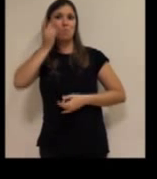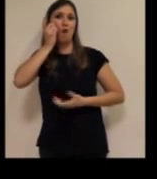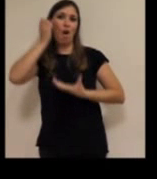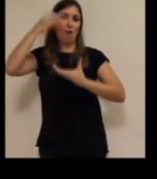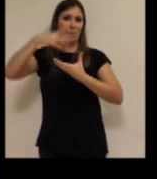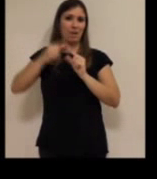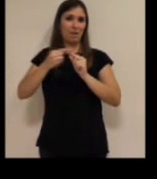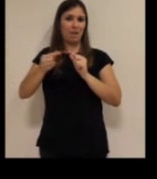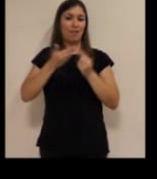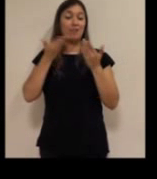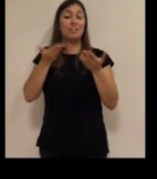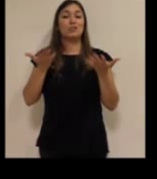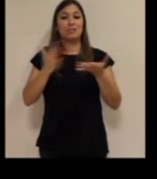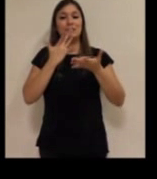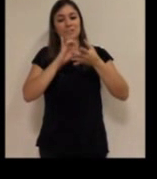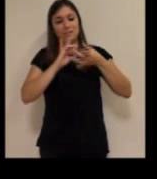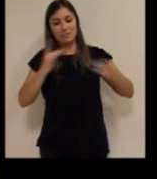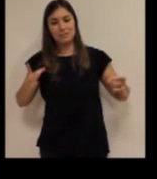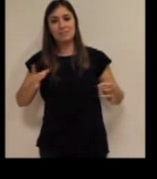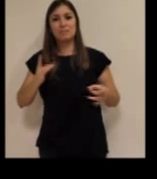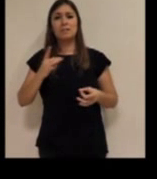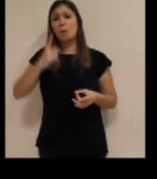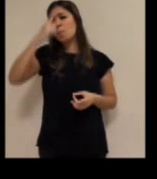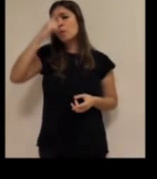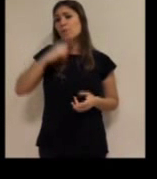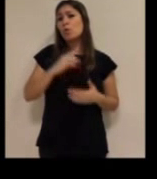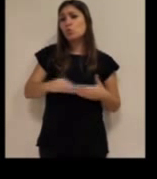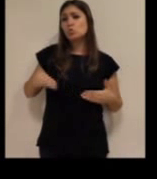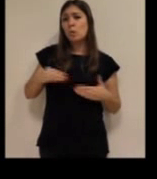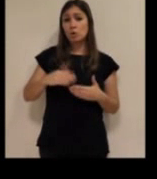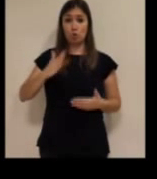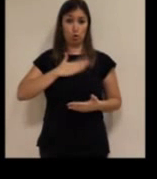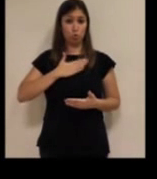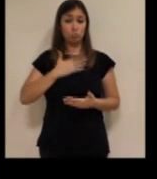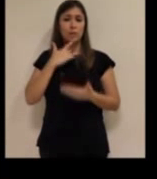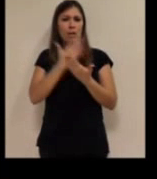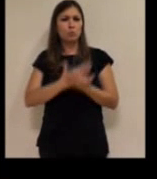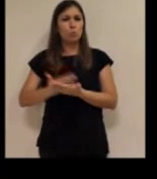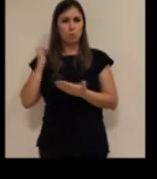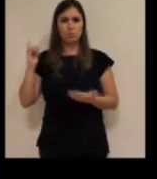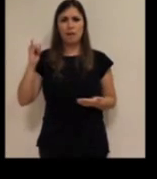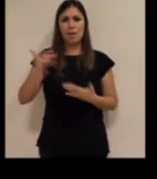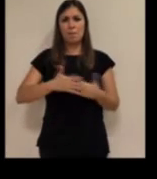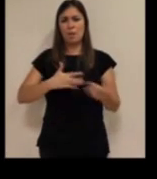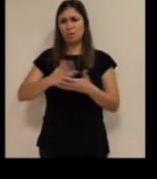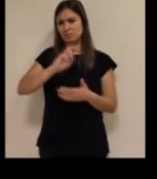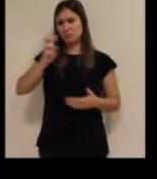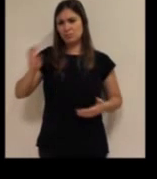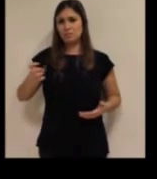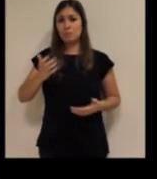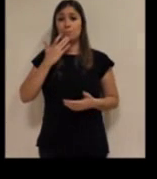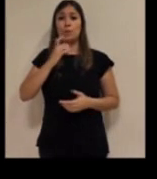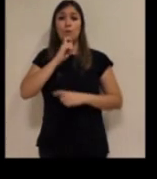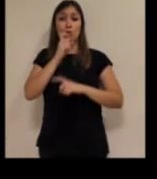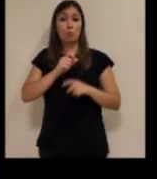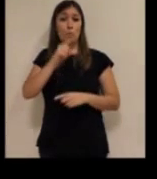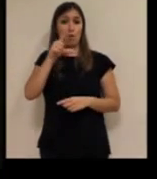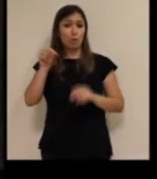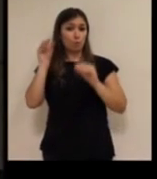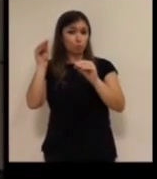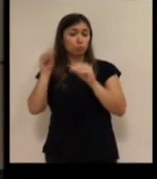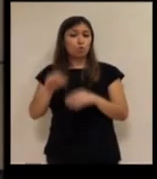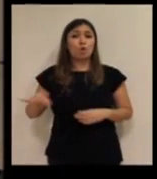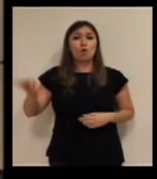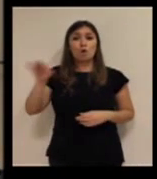enlazando con este tema, el perfil de usuario, nosotros por estudios que hay, hechos por varios, entre ellos la Fundación Vodafone,